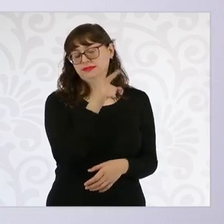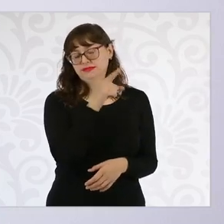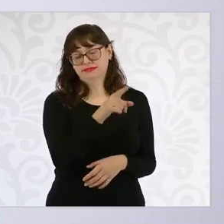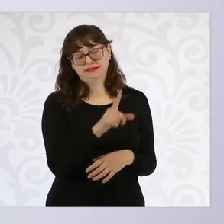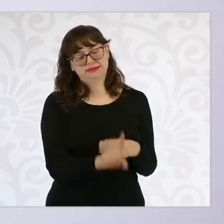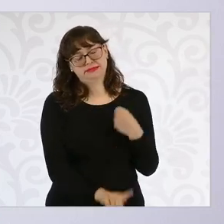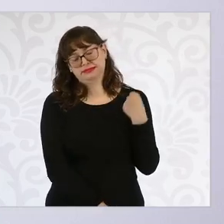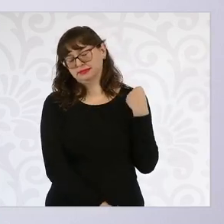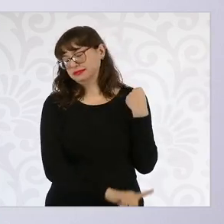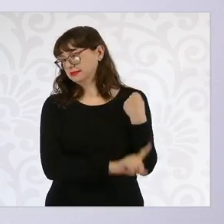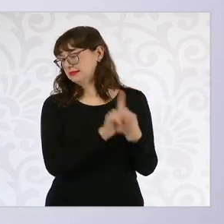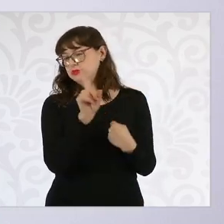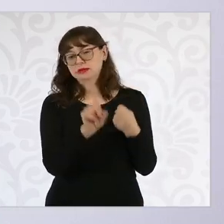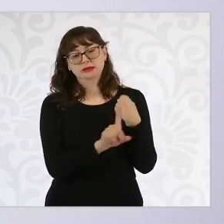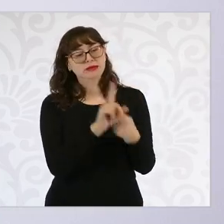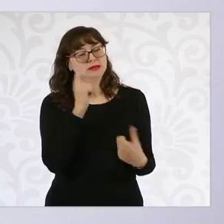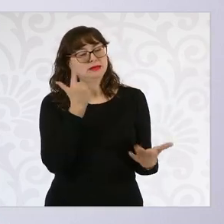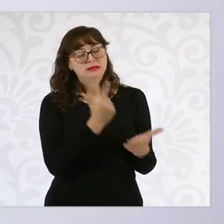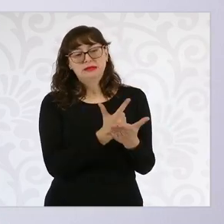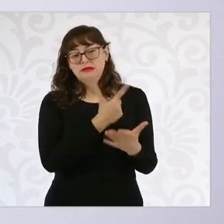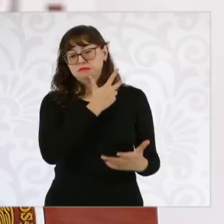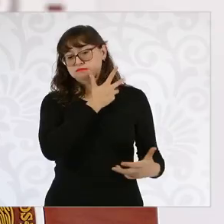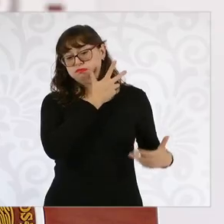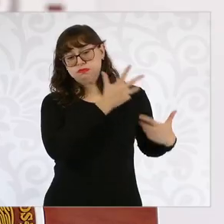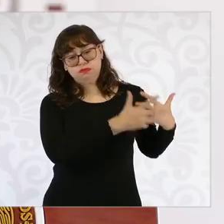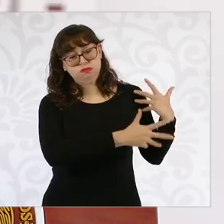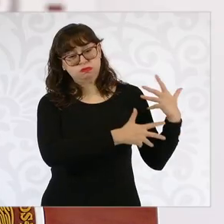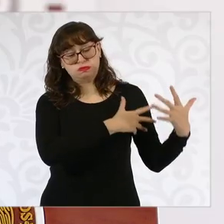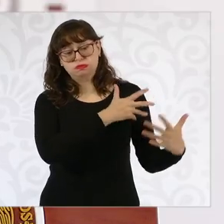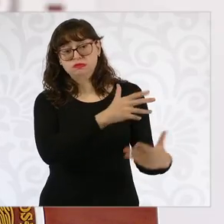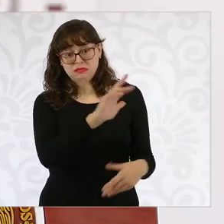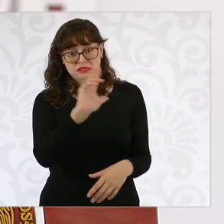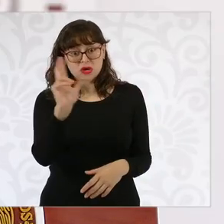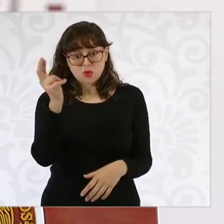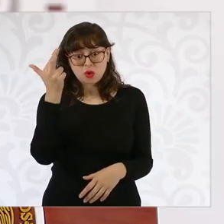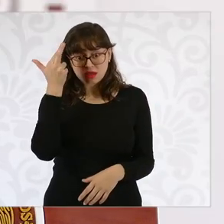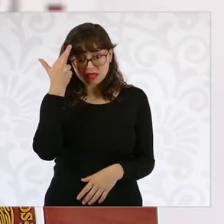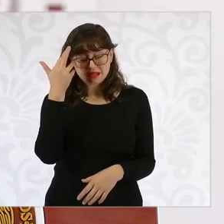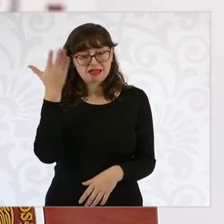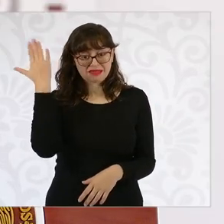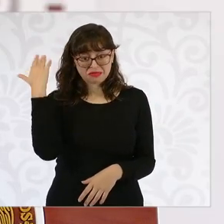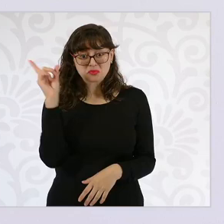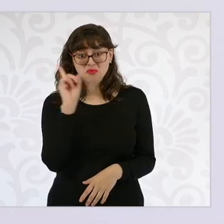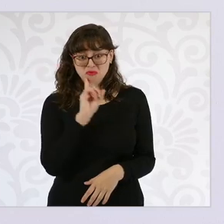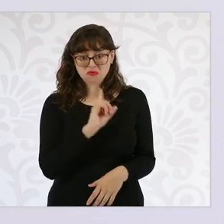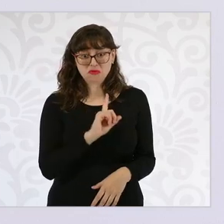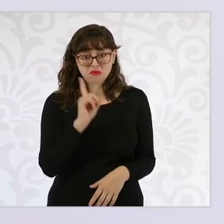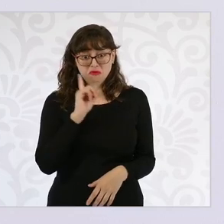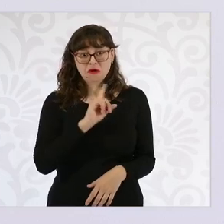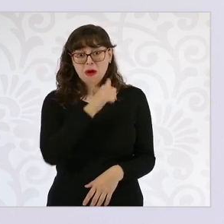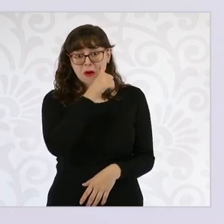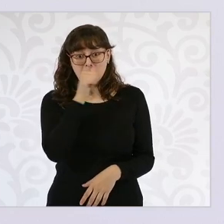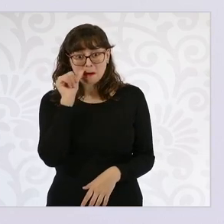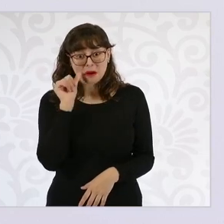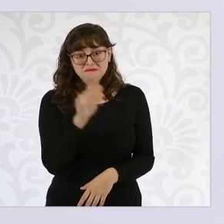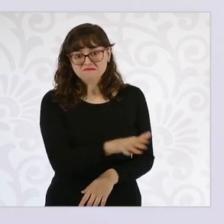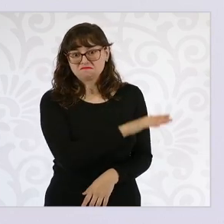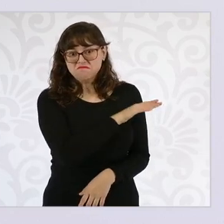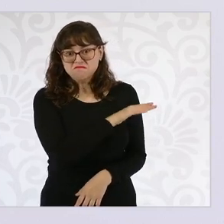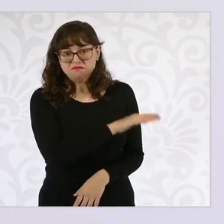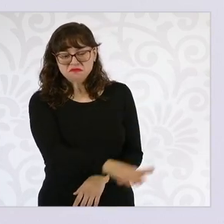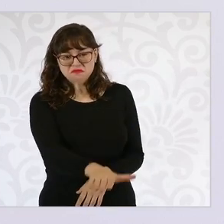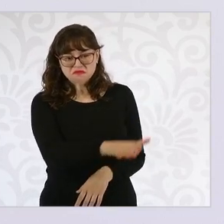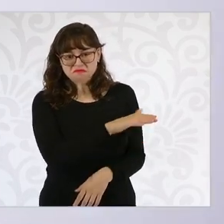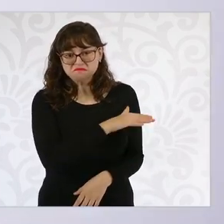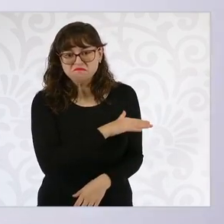por lo que se llamó en su momento las muertas de Juárez y esta vivencia que